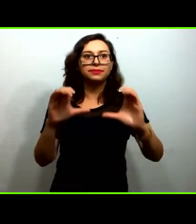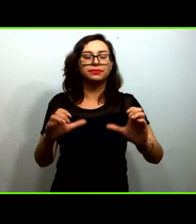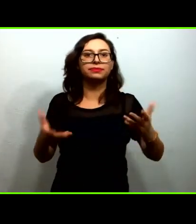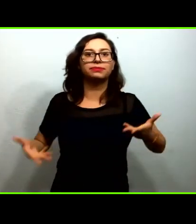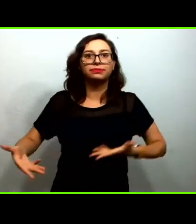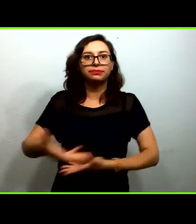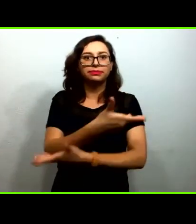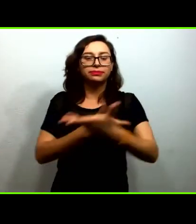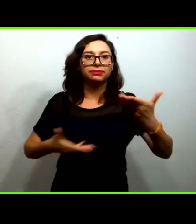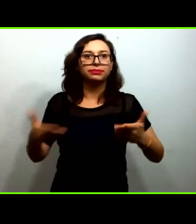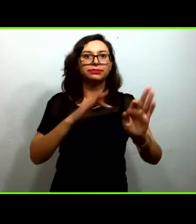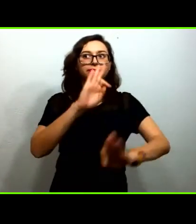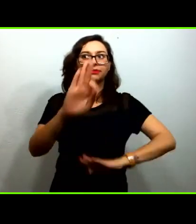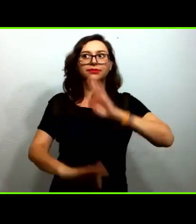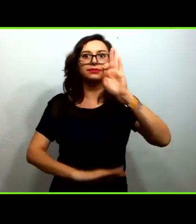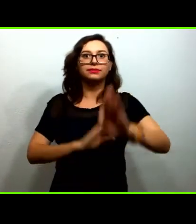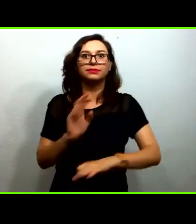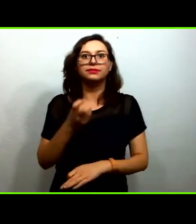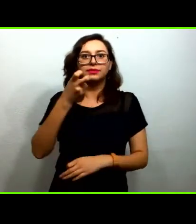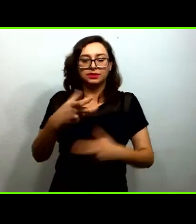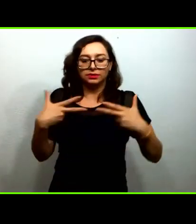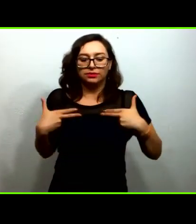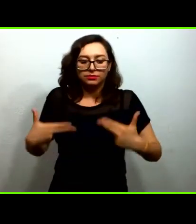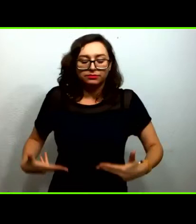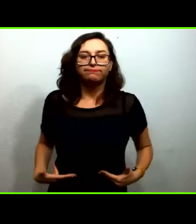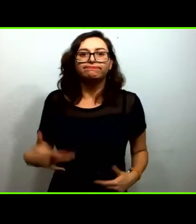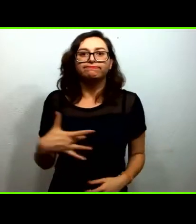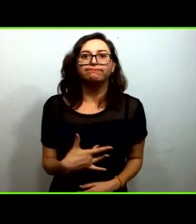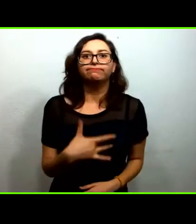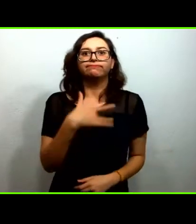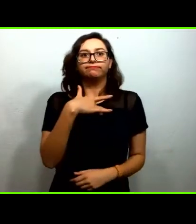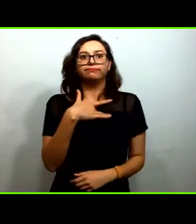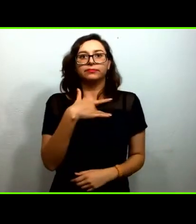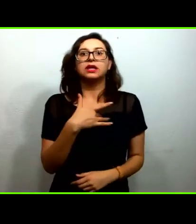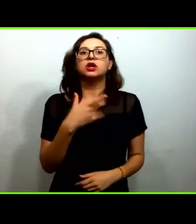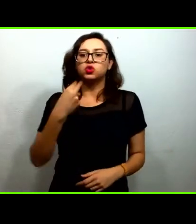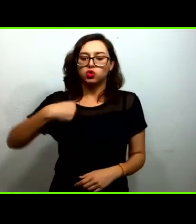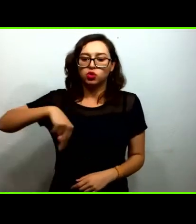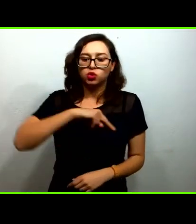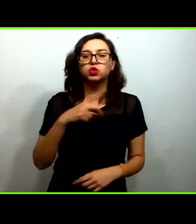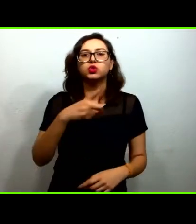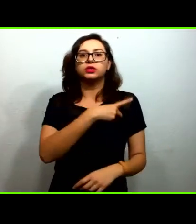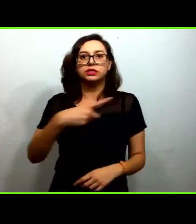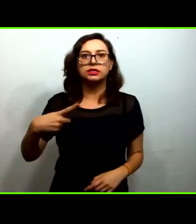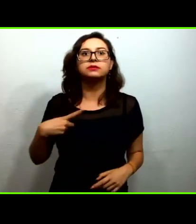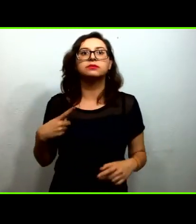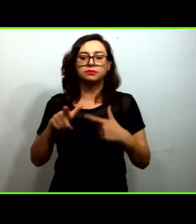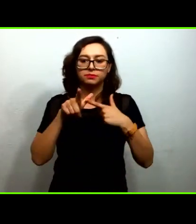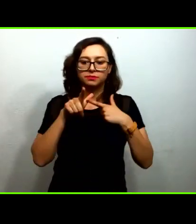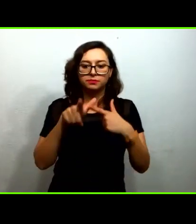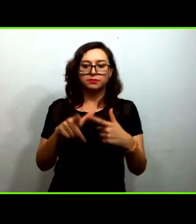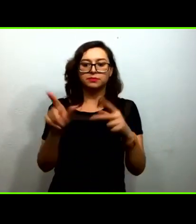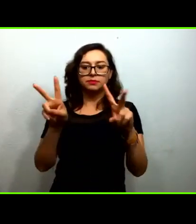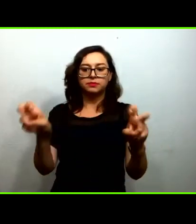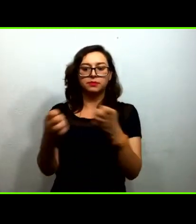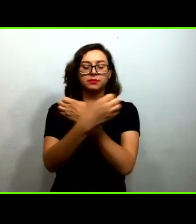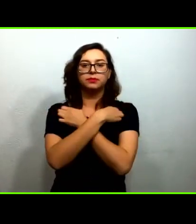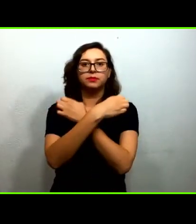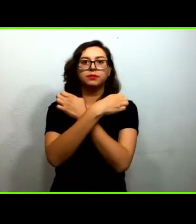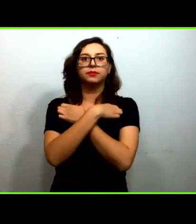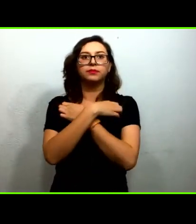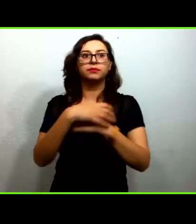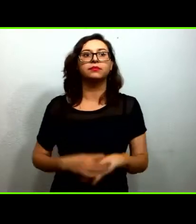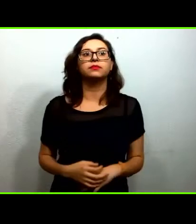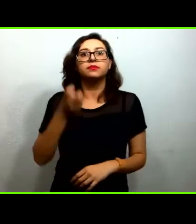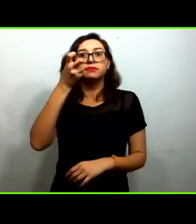en este sentido humanista es en donde debemos movernos en el ámbito educativo y en esta idea